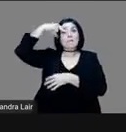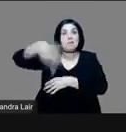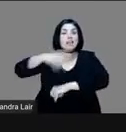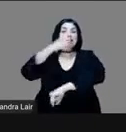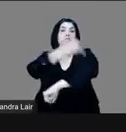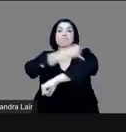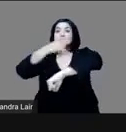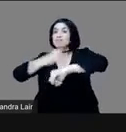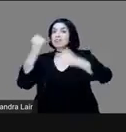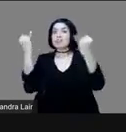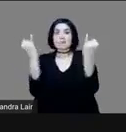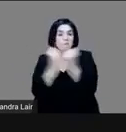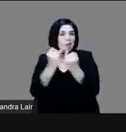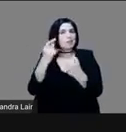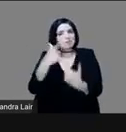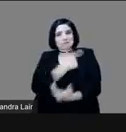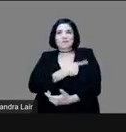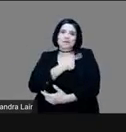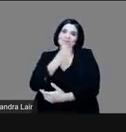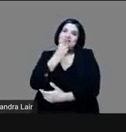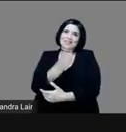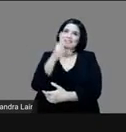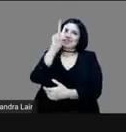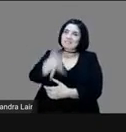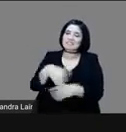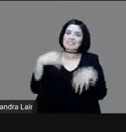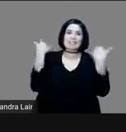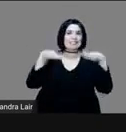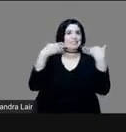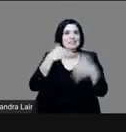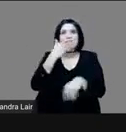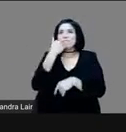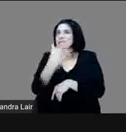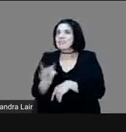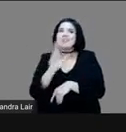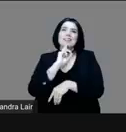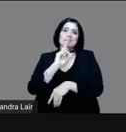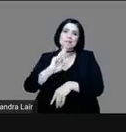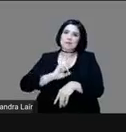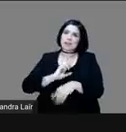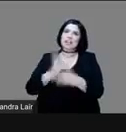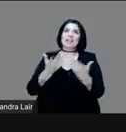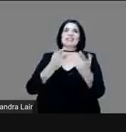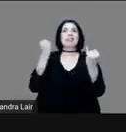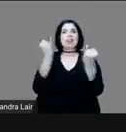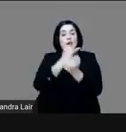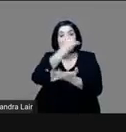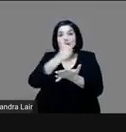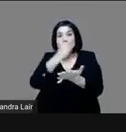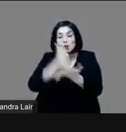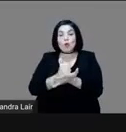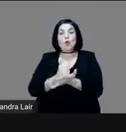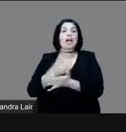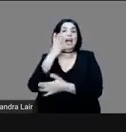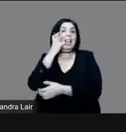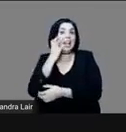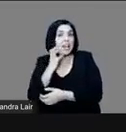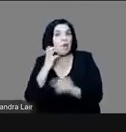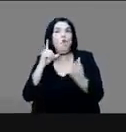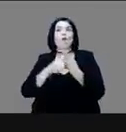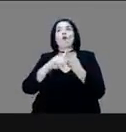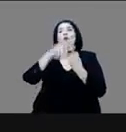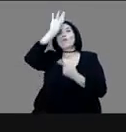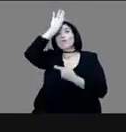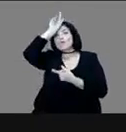que ha sido extraordinaria la respuesta de ustedes. Desde la Ciudad de León, la Ciudad de Monterrey, de Guanajuato,